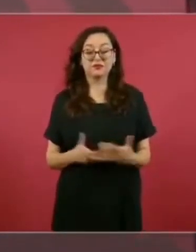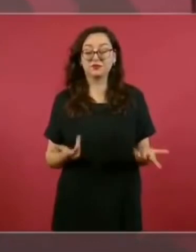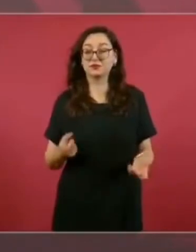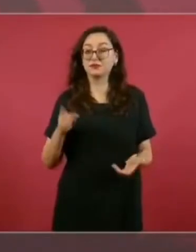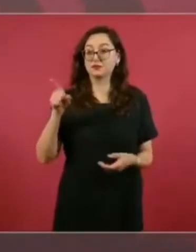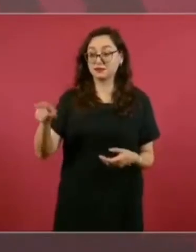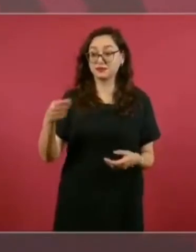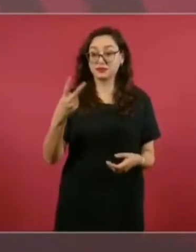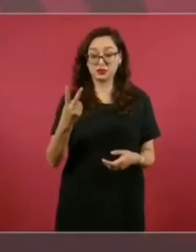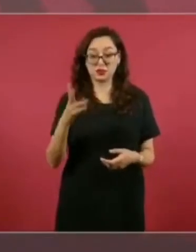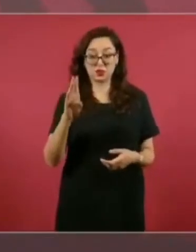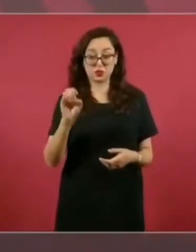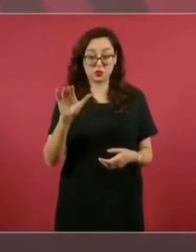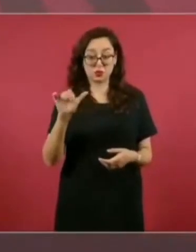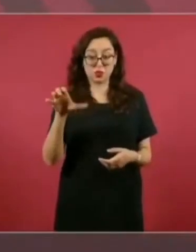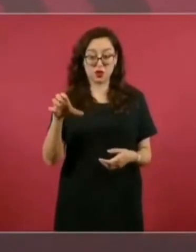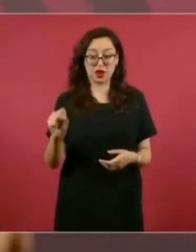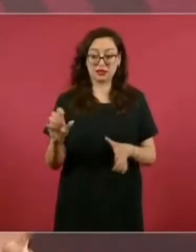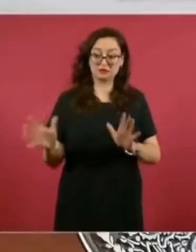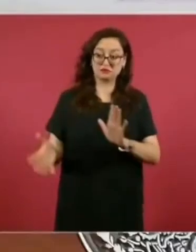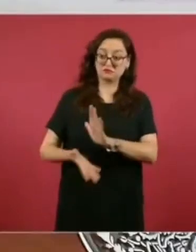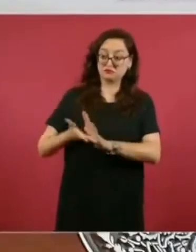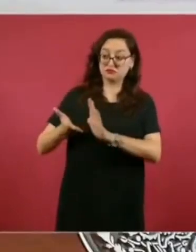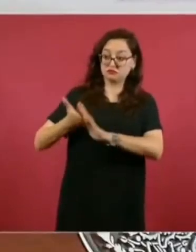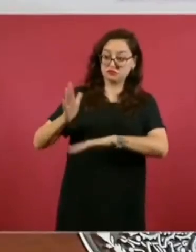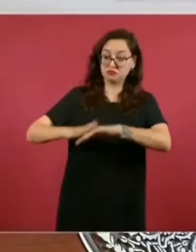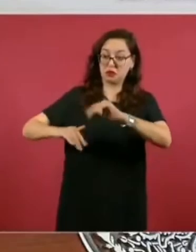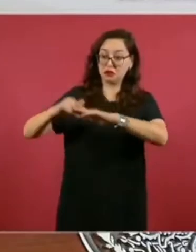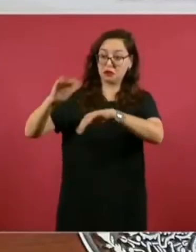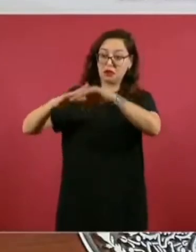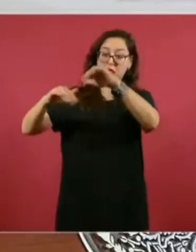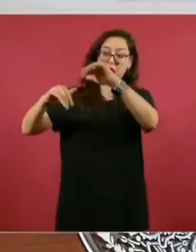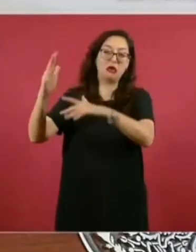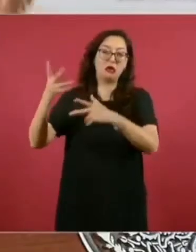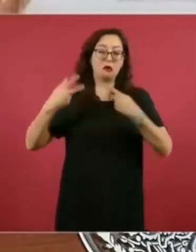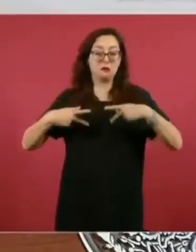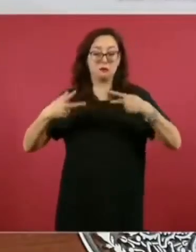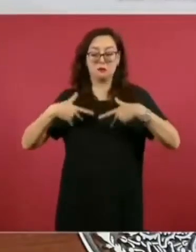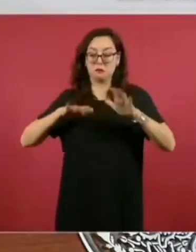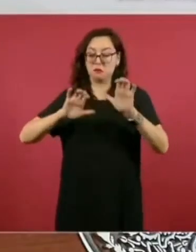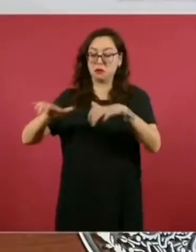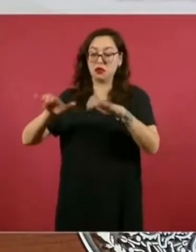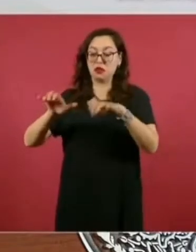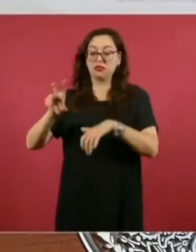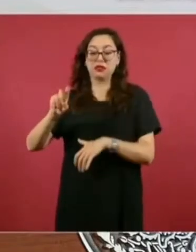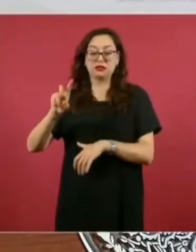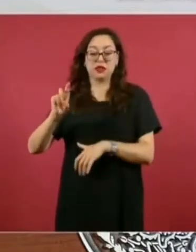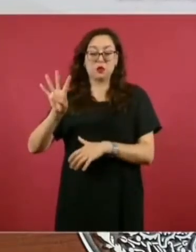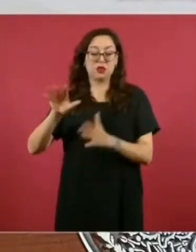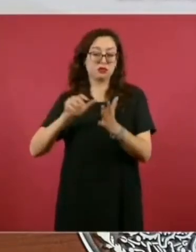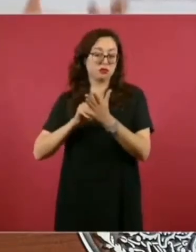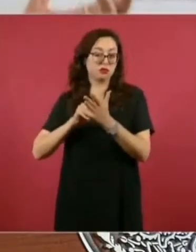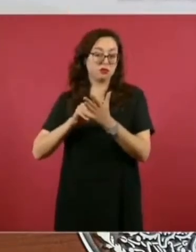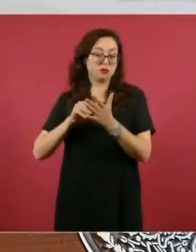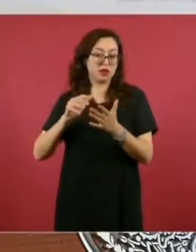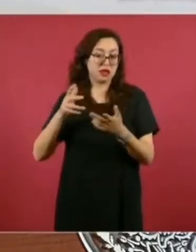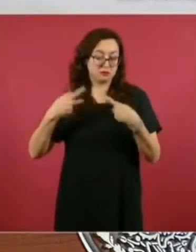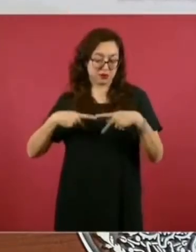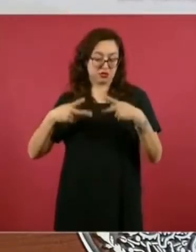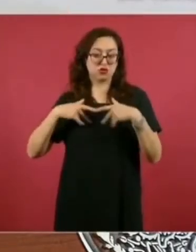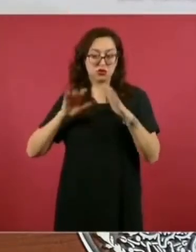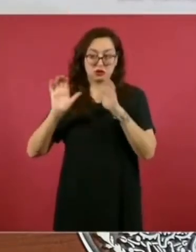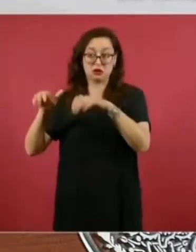esa refinería, no fue crédito, es dinero del